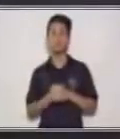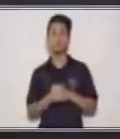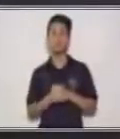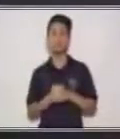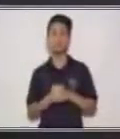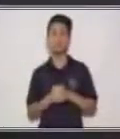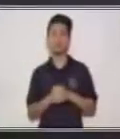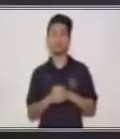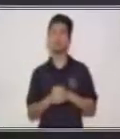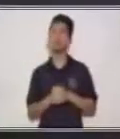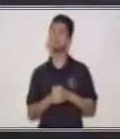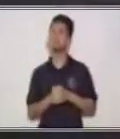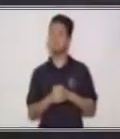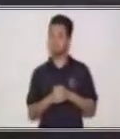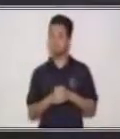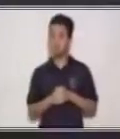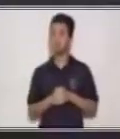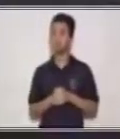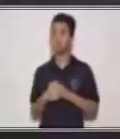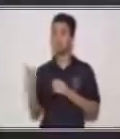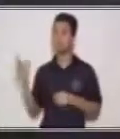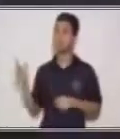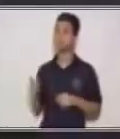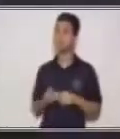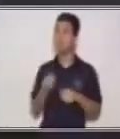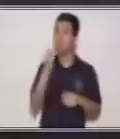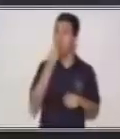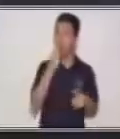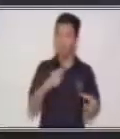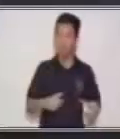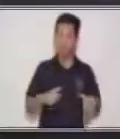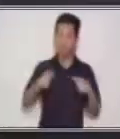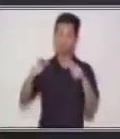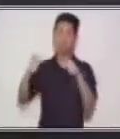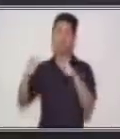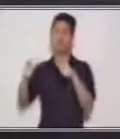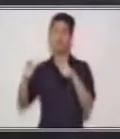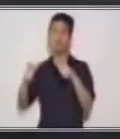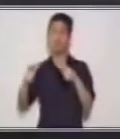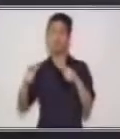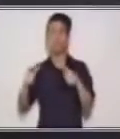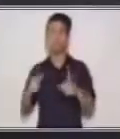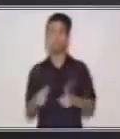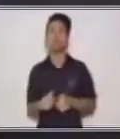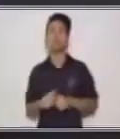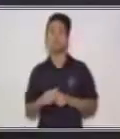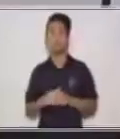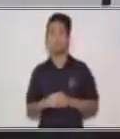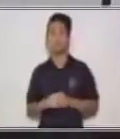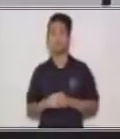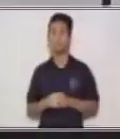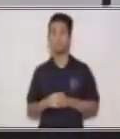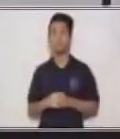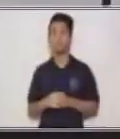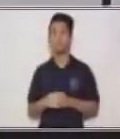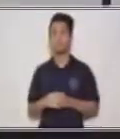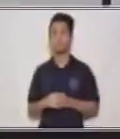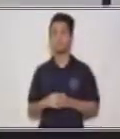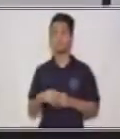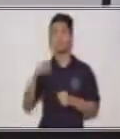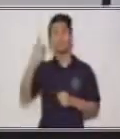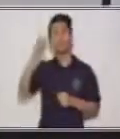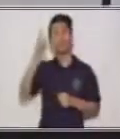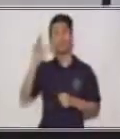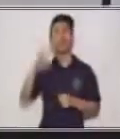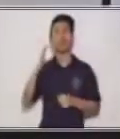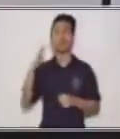Sí, muy bien, mamá lleva un plato de comida. mmm, qué rico se ve ese plato de comida. Para que toda la